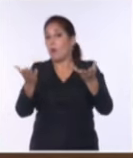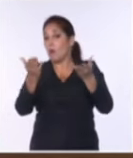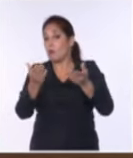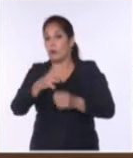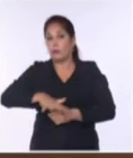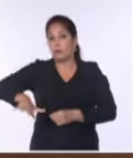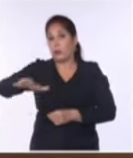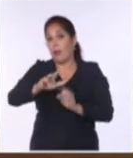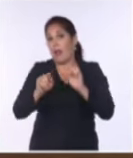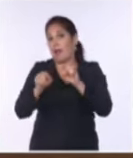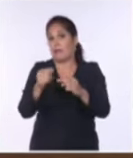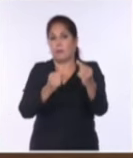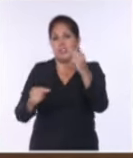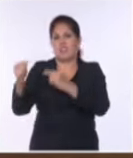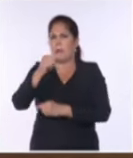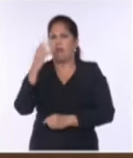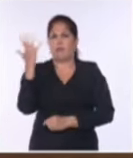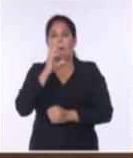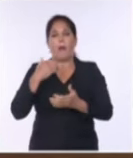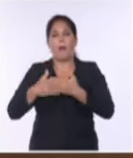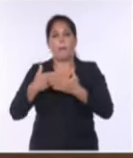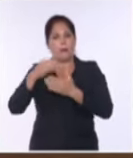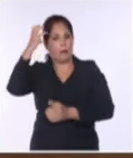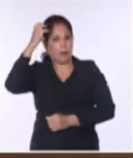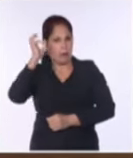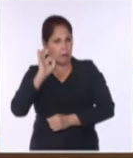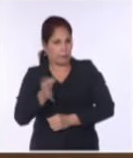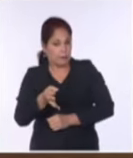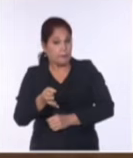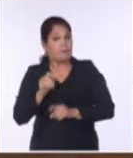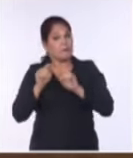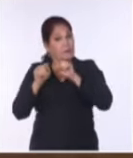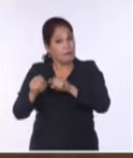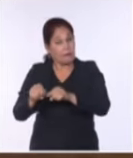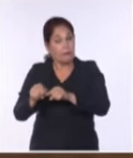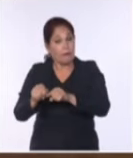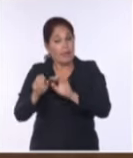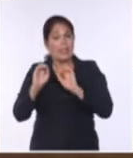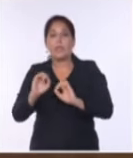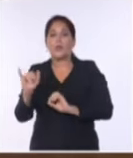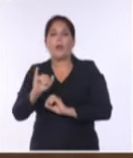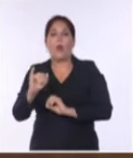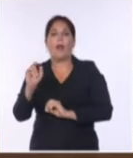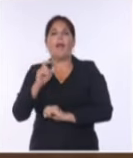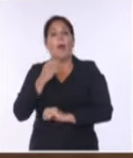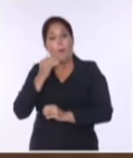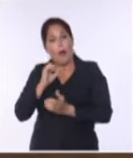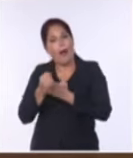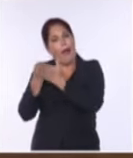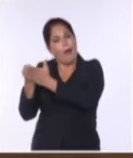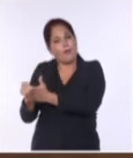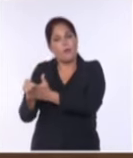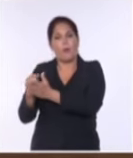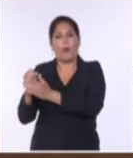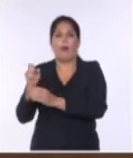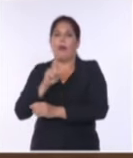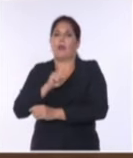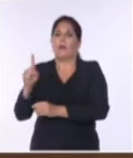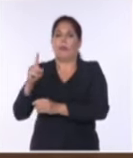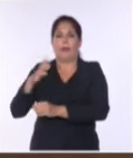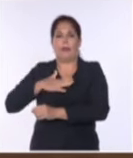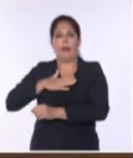un actor fundamental que es la empresa estatal socialista y que tiene un complemento en el sector no estatal que está reconocido sin ningún tipo de prejuicio.